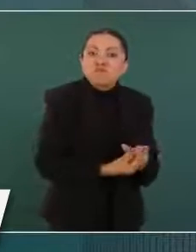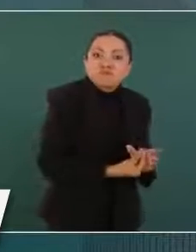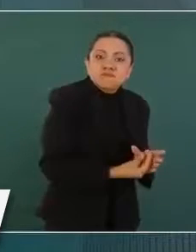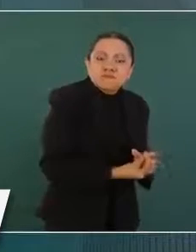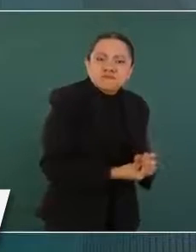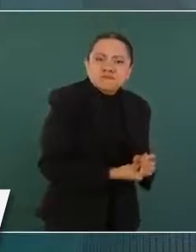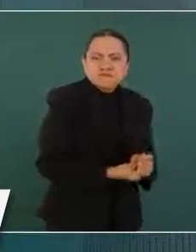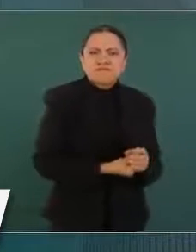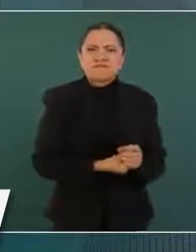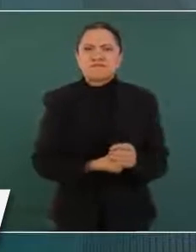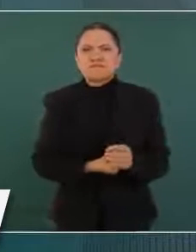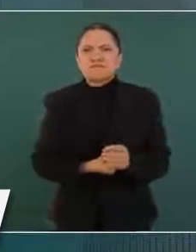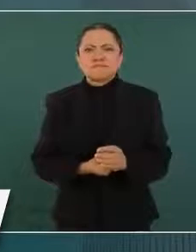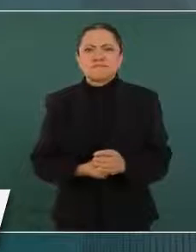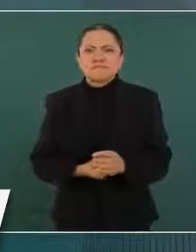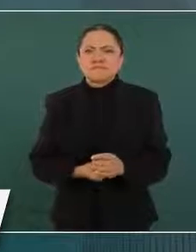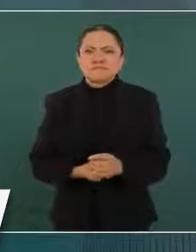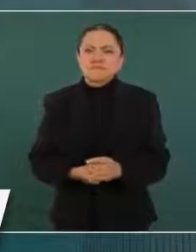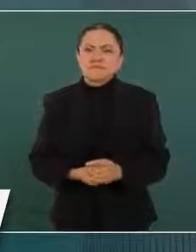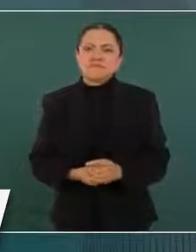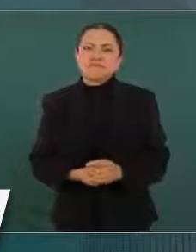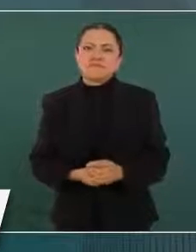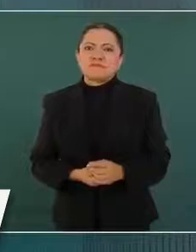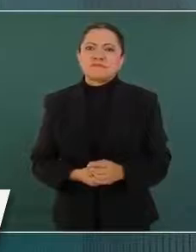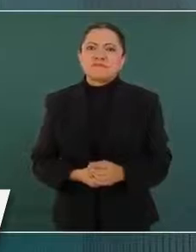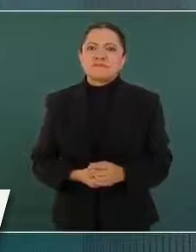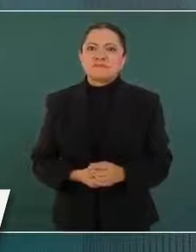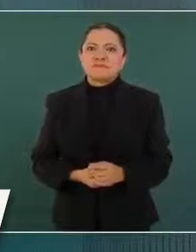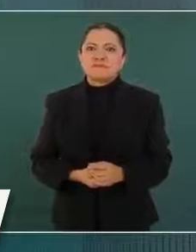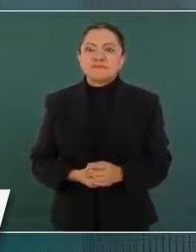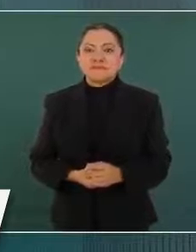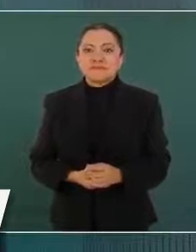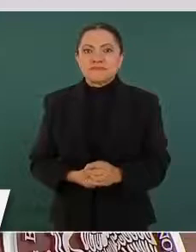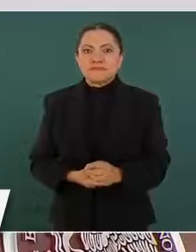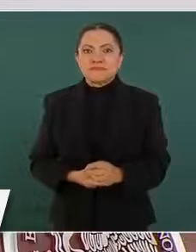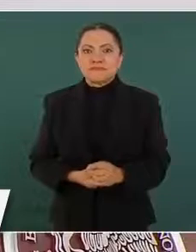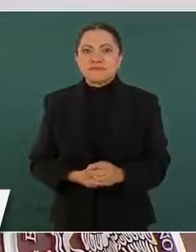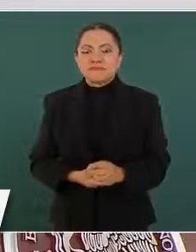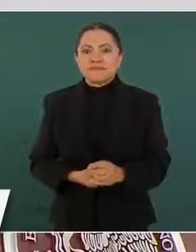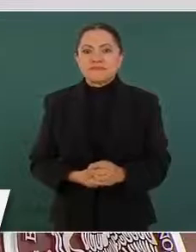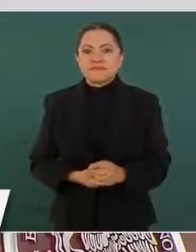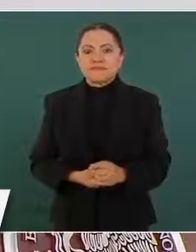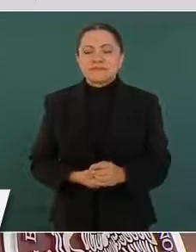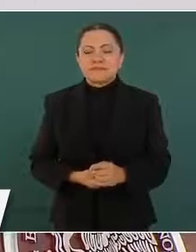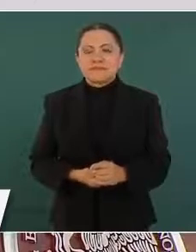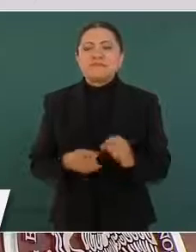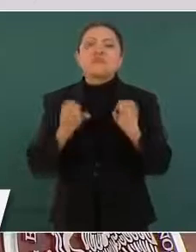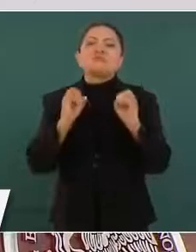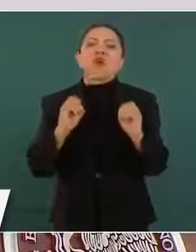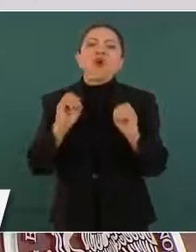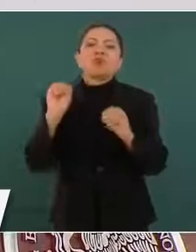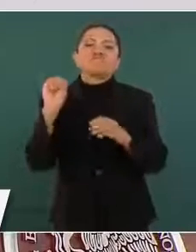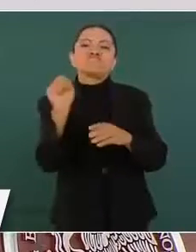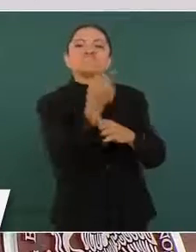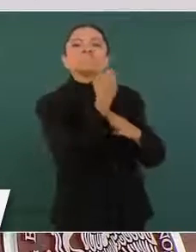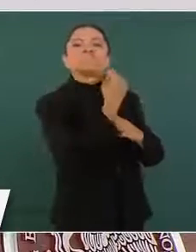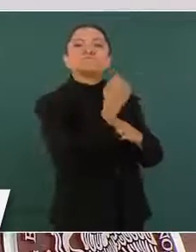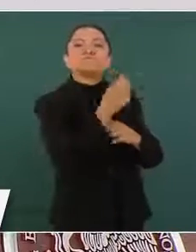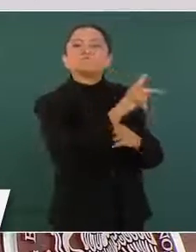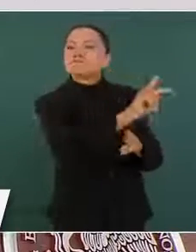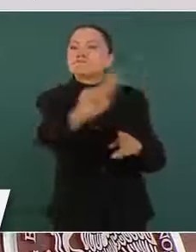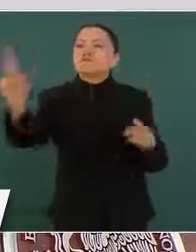de espaldas al pueblo, sin